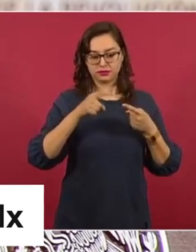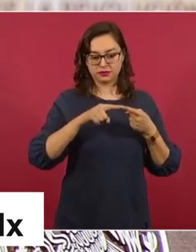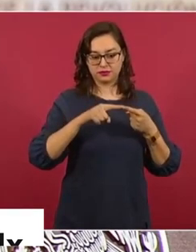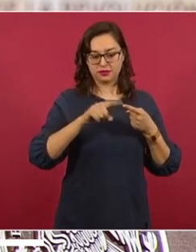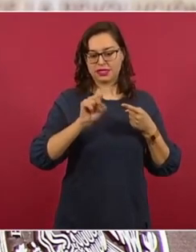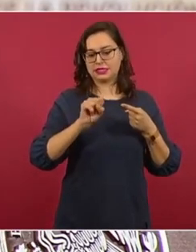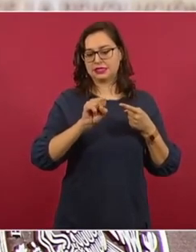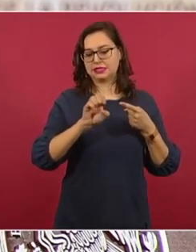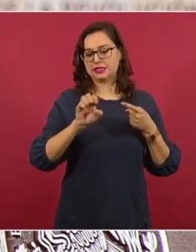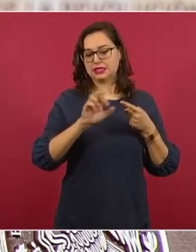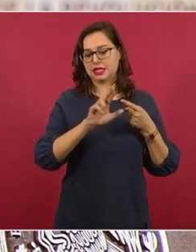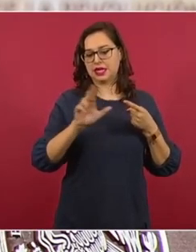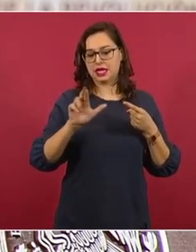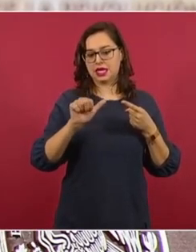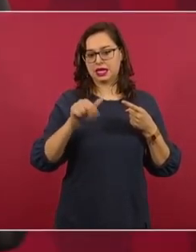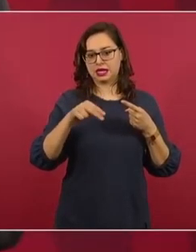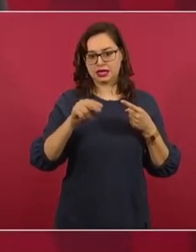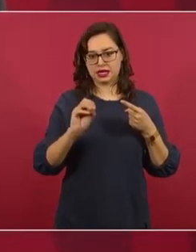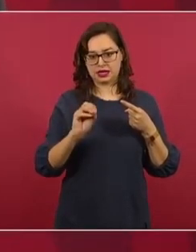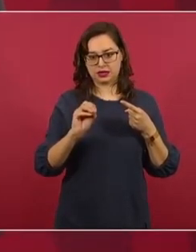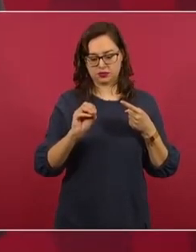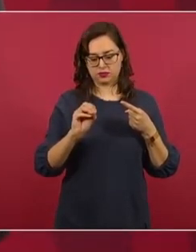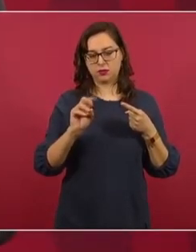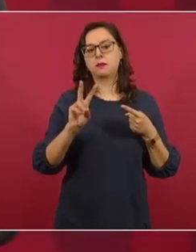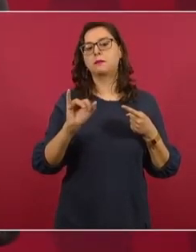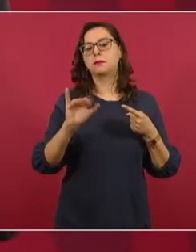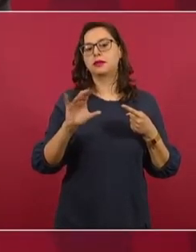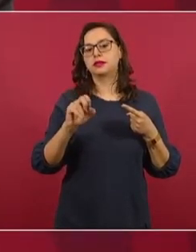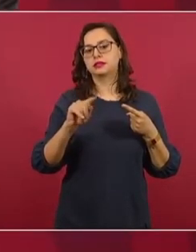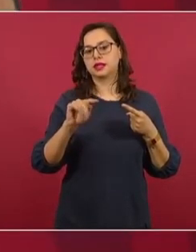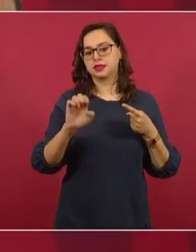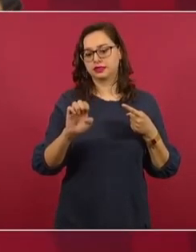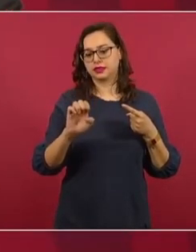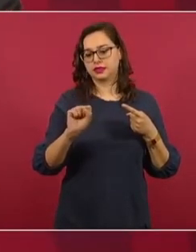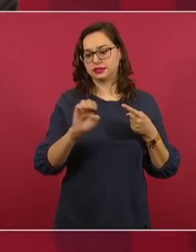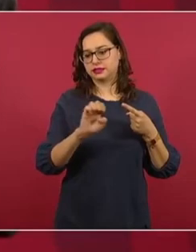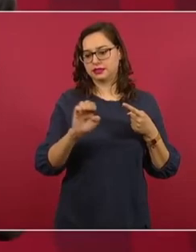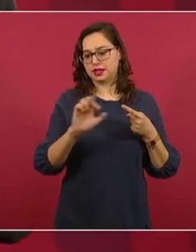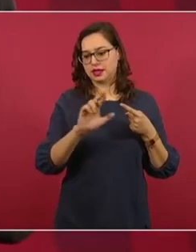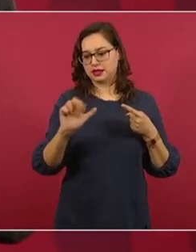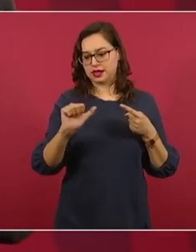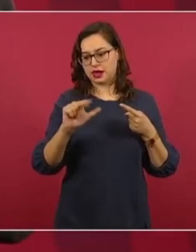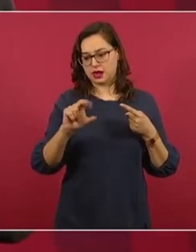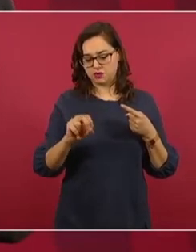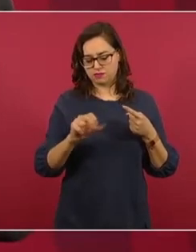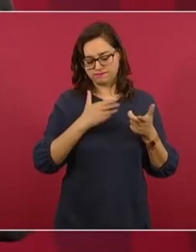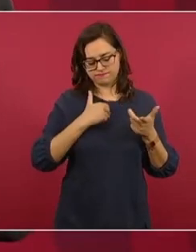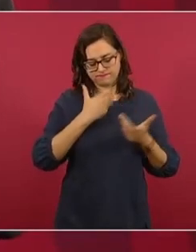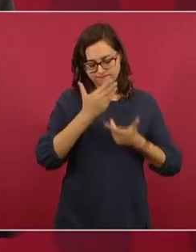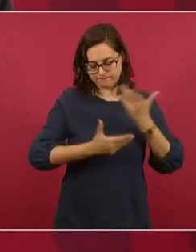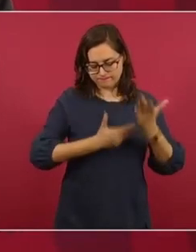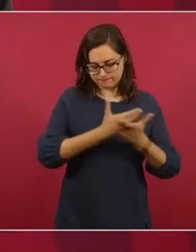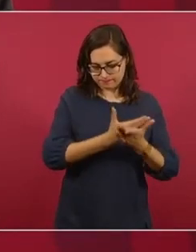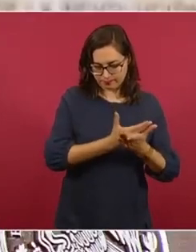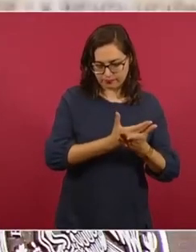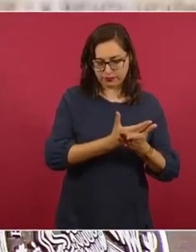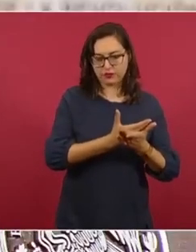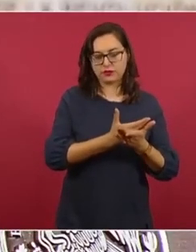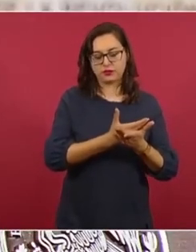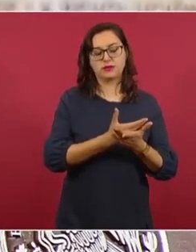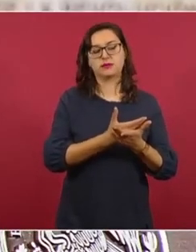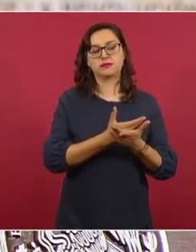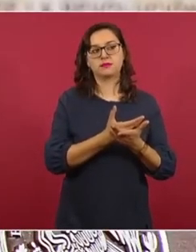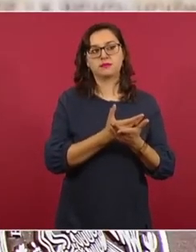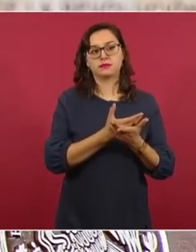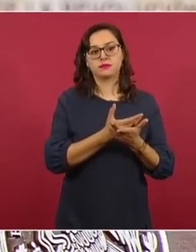Vicente Serrano, que le expresamos con nuestra solidaridad. Además de